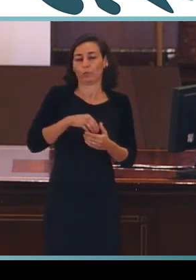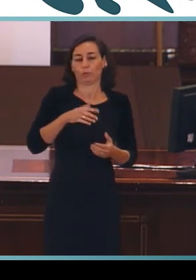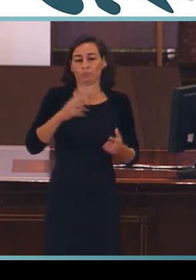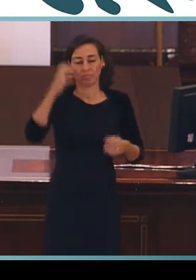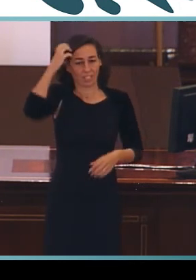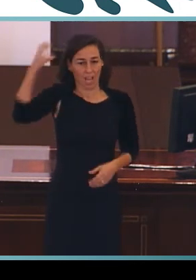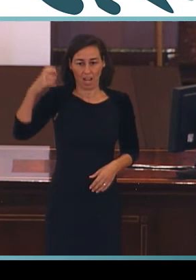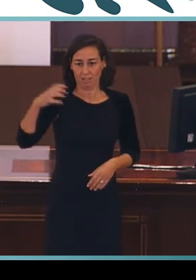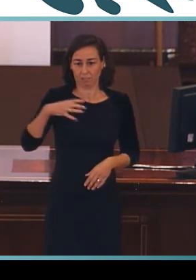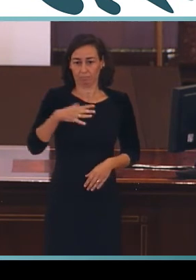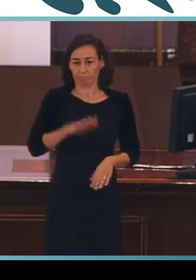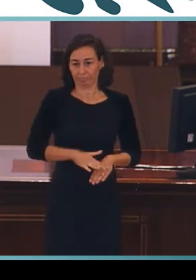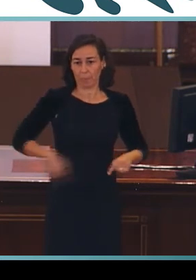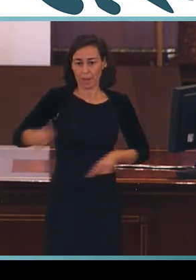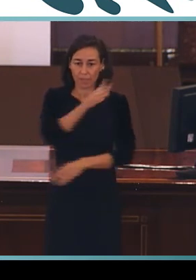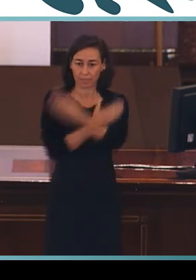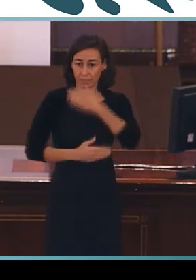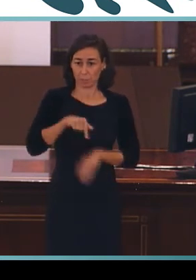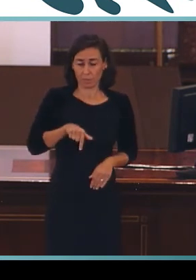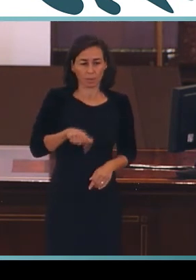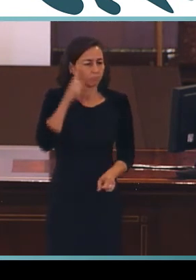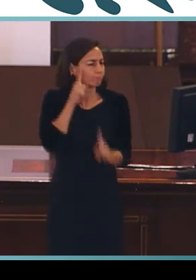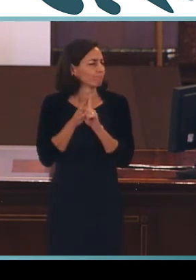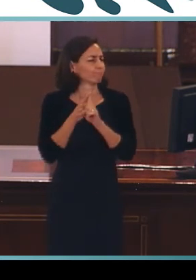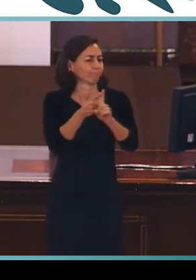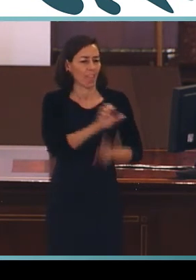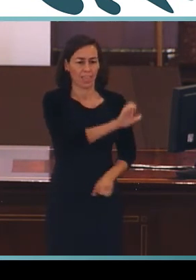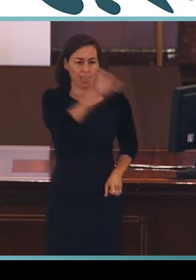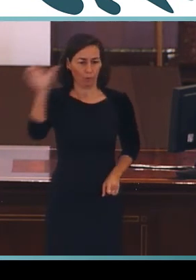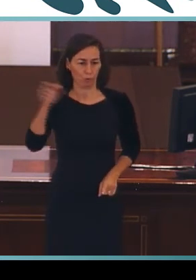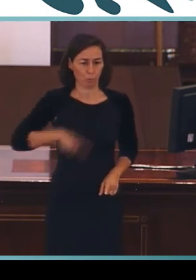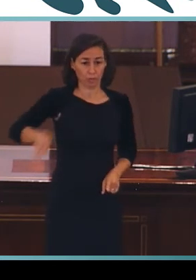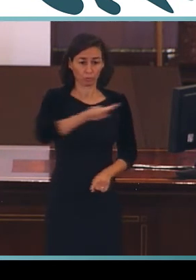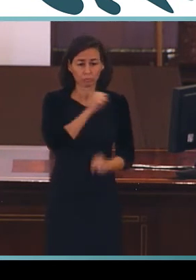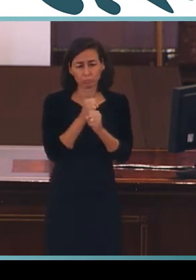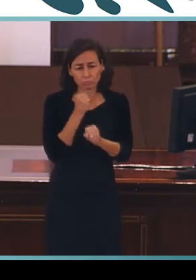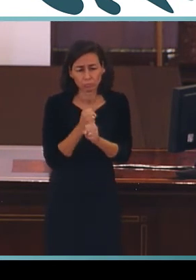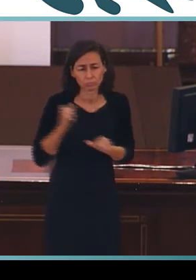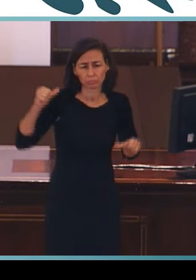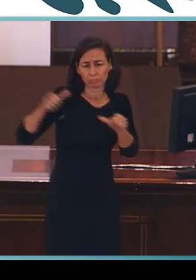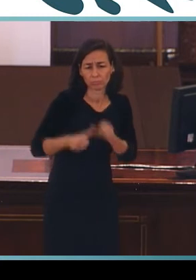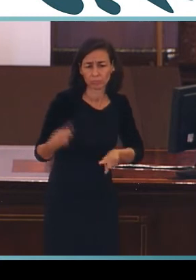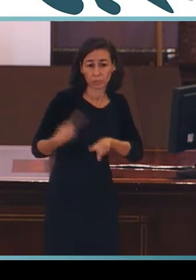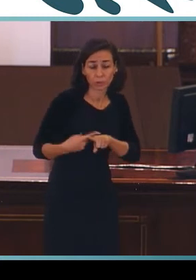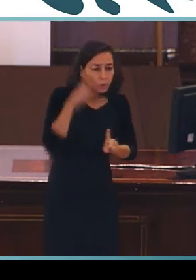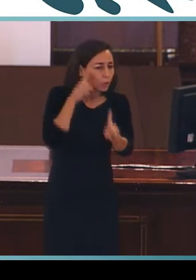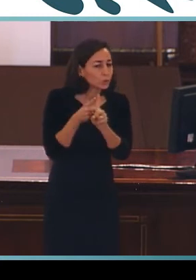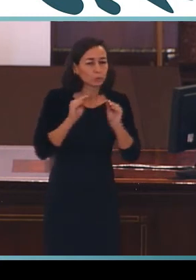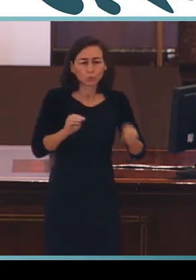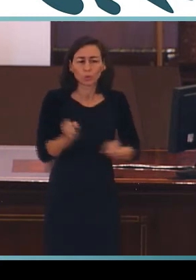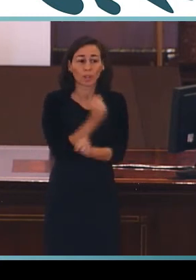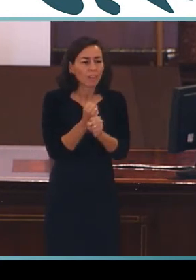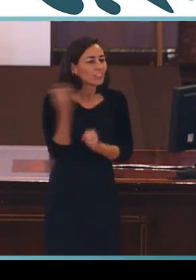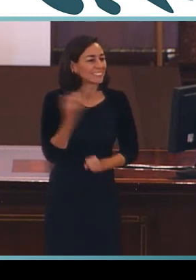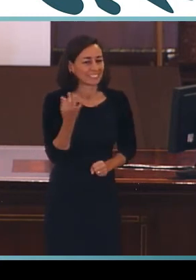Discapacidad todo un referente europeo. Desde su creación el trabajo de este centro se basa en la